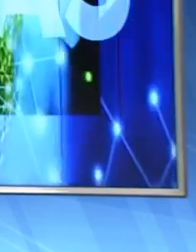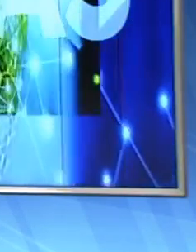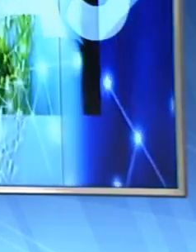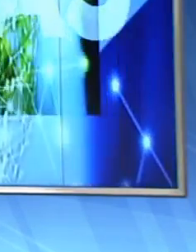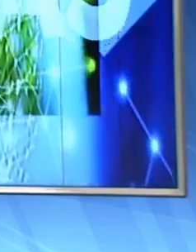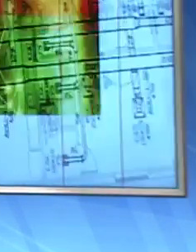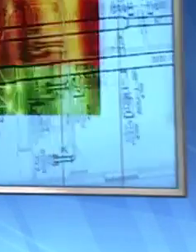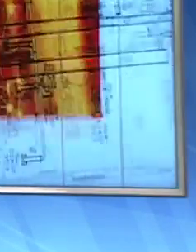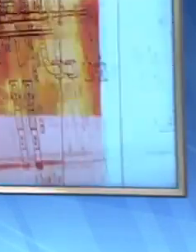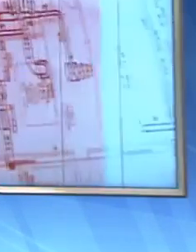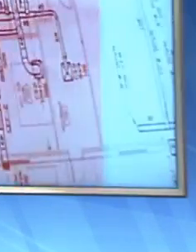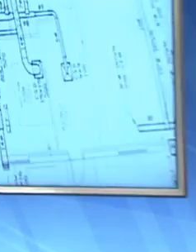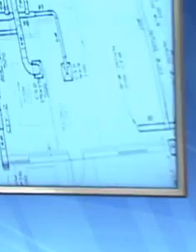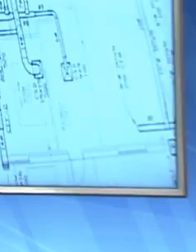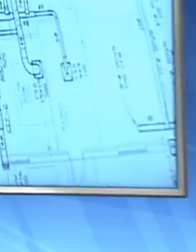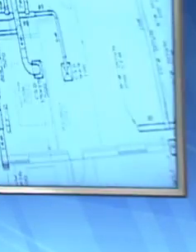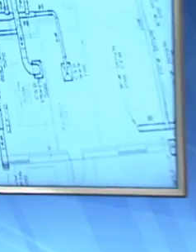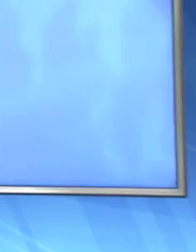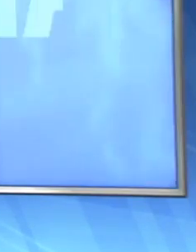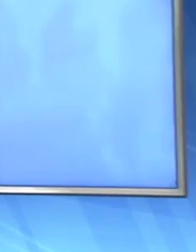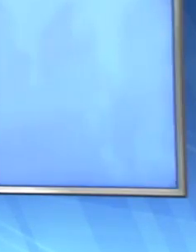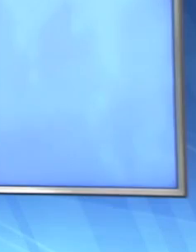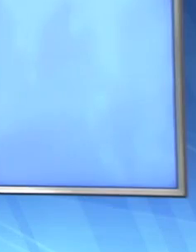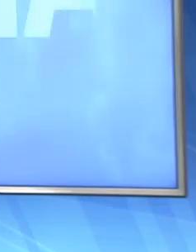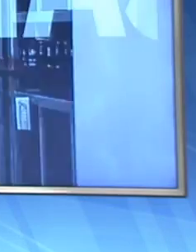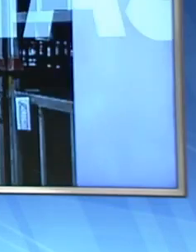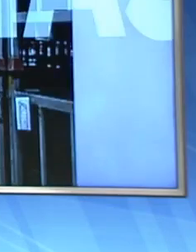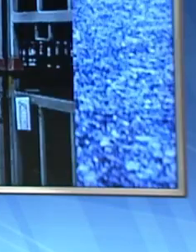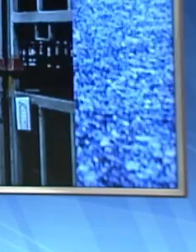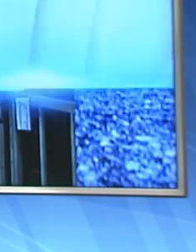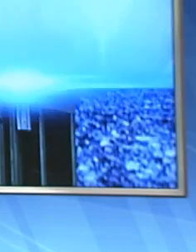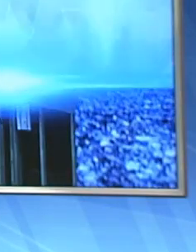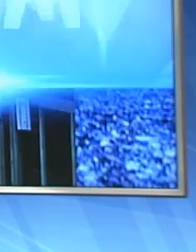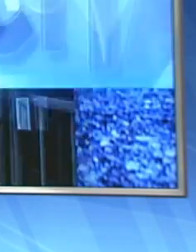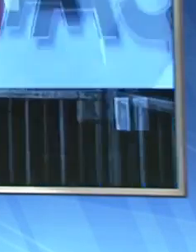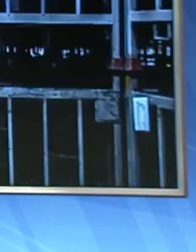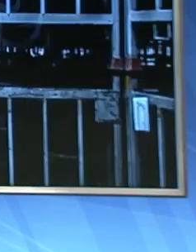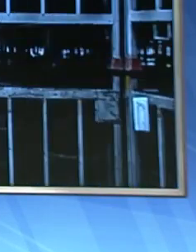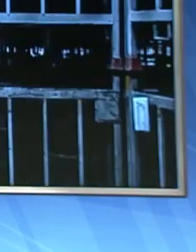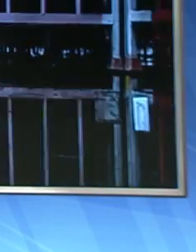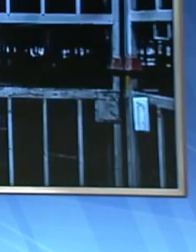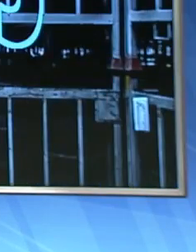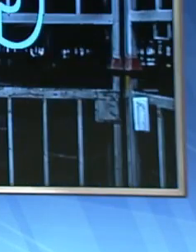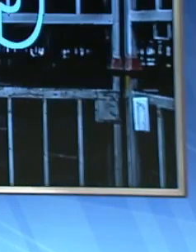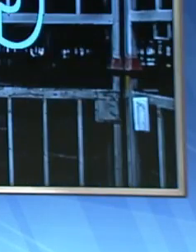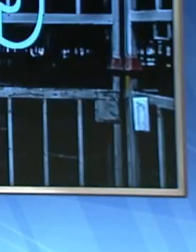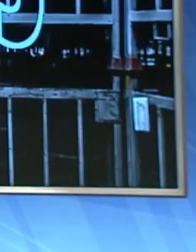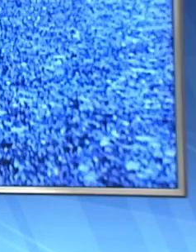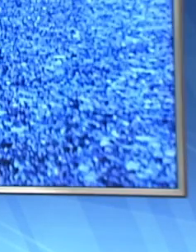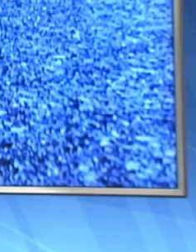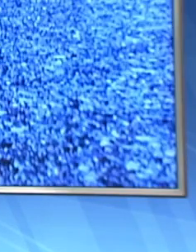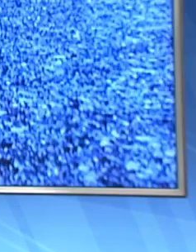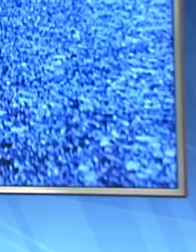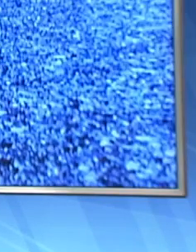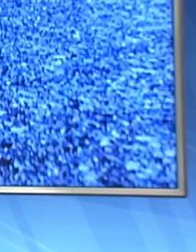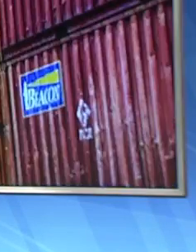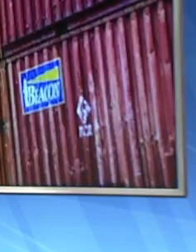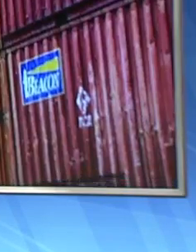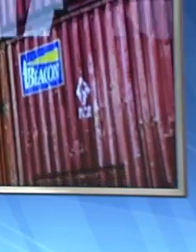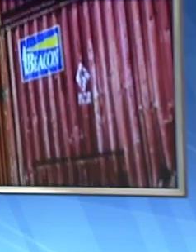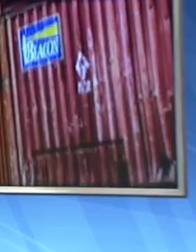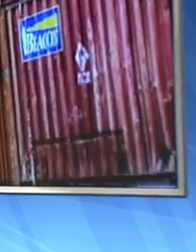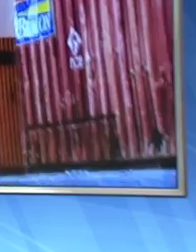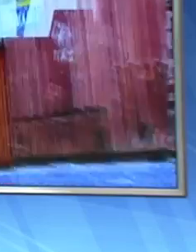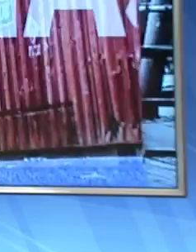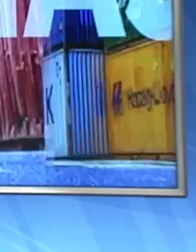si lo van a solicitar, recuerden que tienen que pagarlo y tendrán un plazo de tres años para, a través de mensualidades, poder